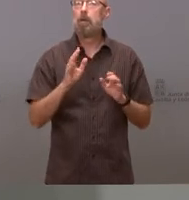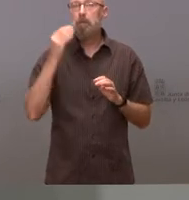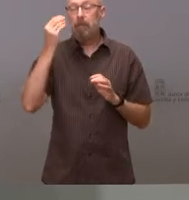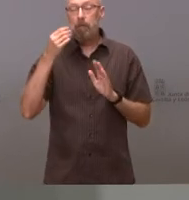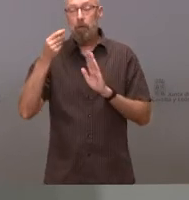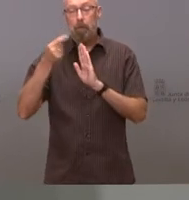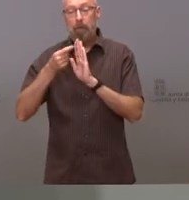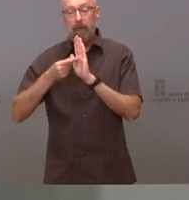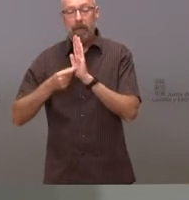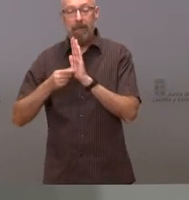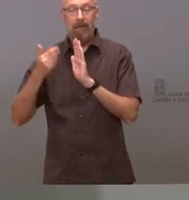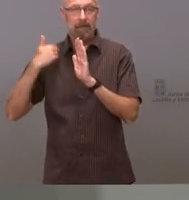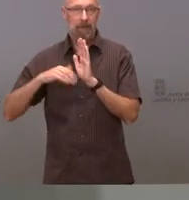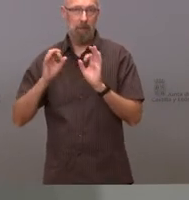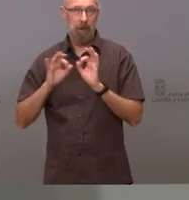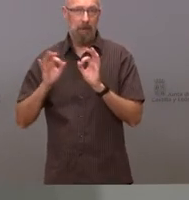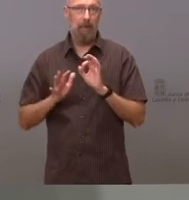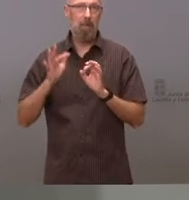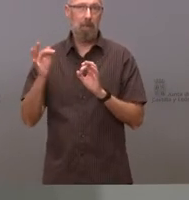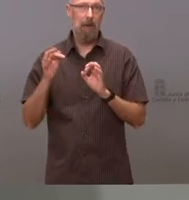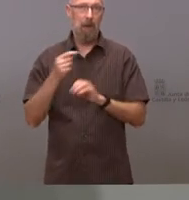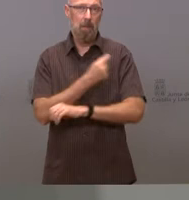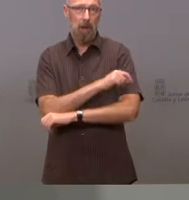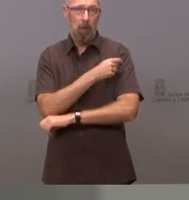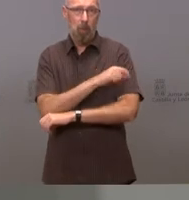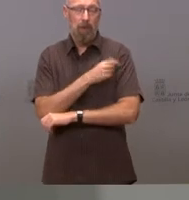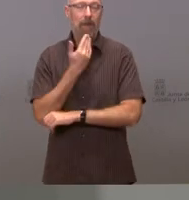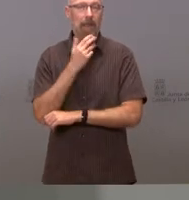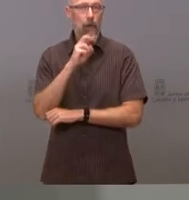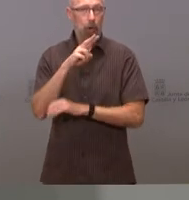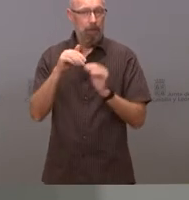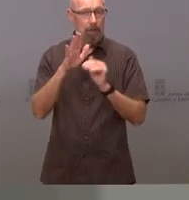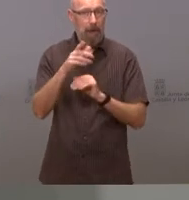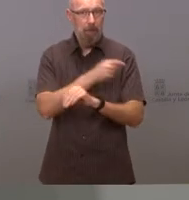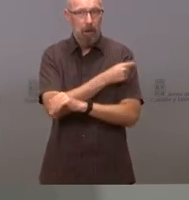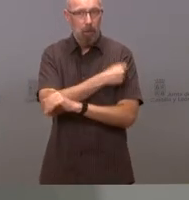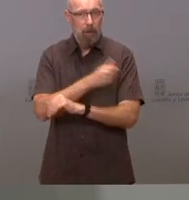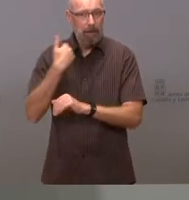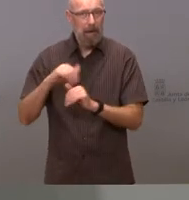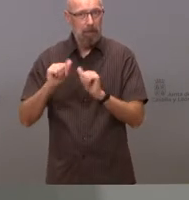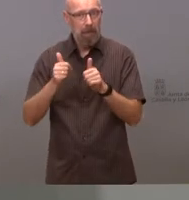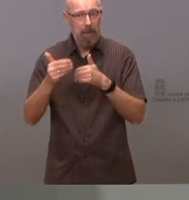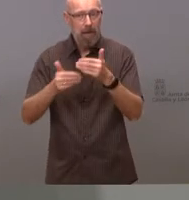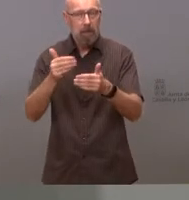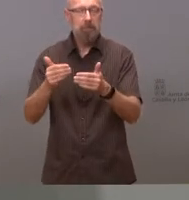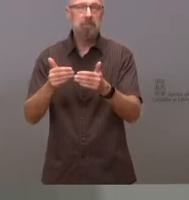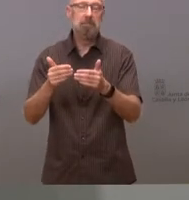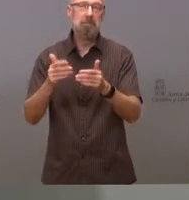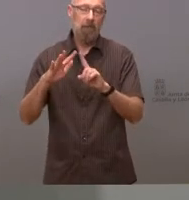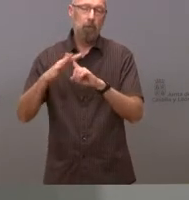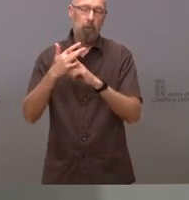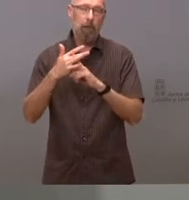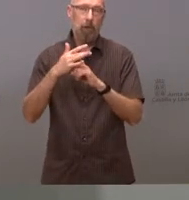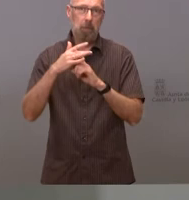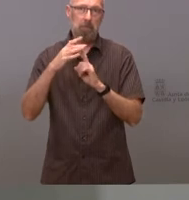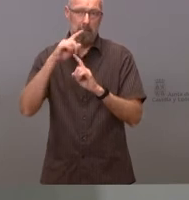marcha la población vacunada los mayores de 12 años vacunados a inicio del curso escolar la situación es